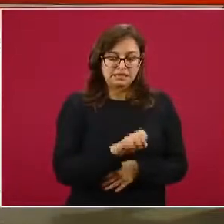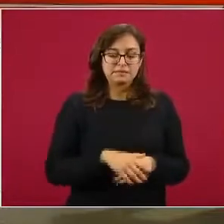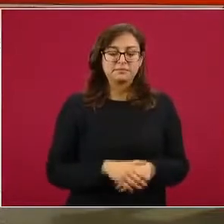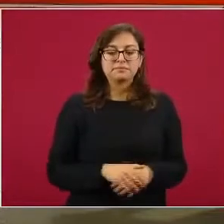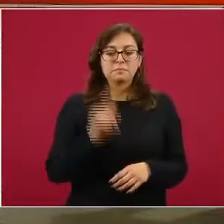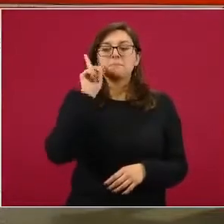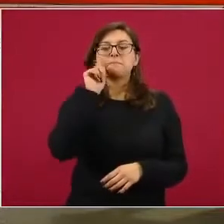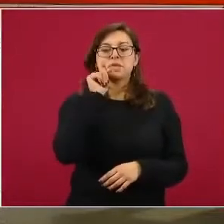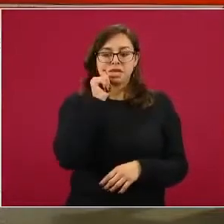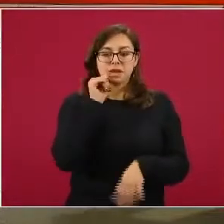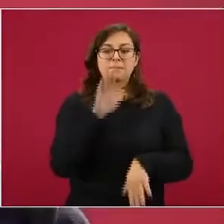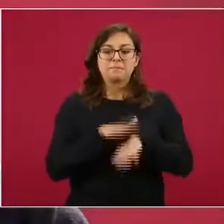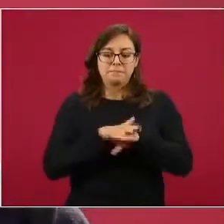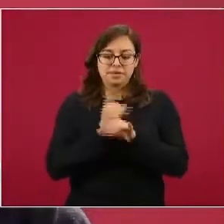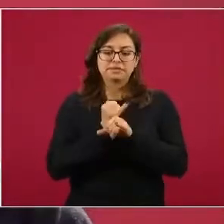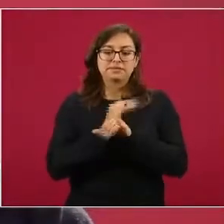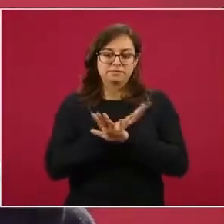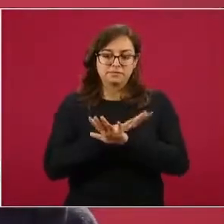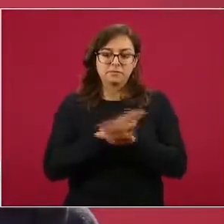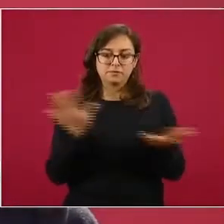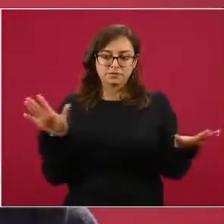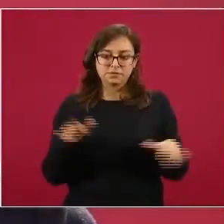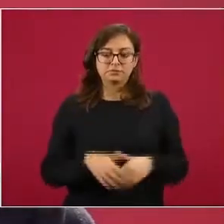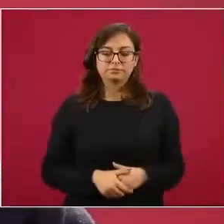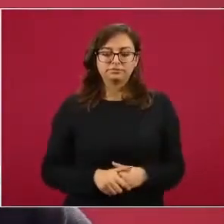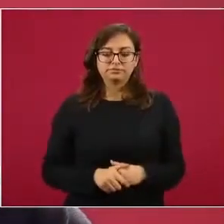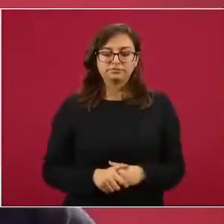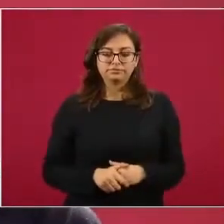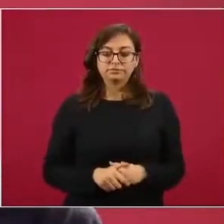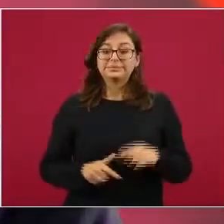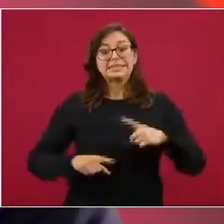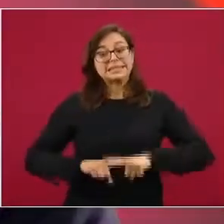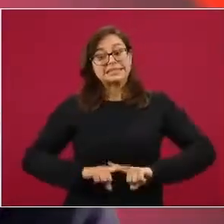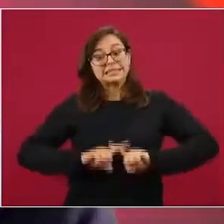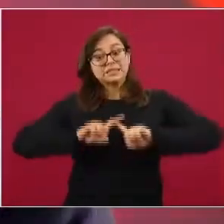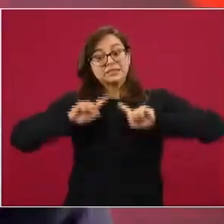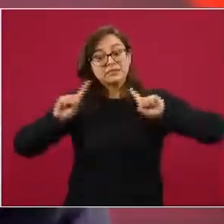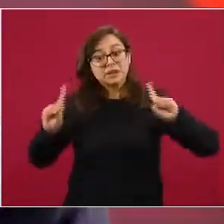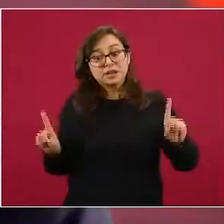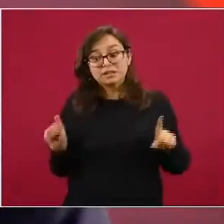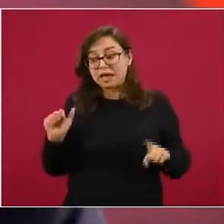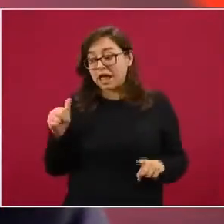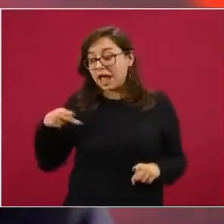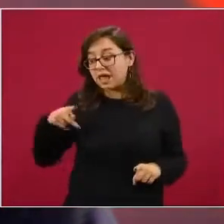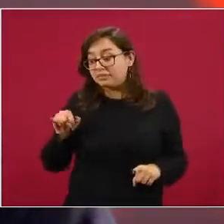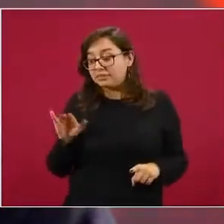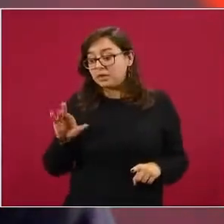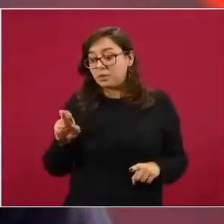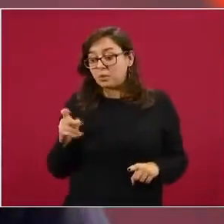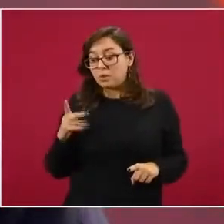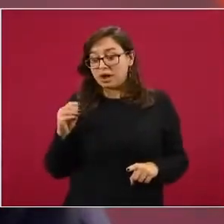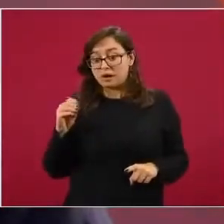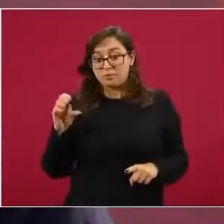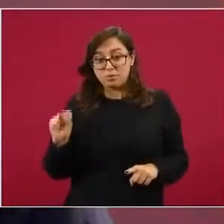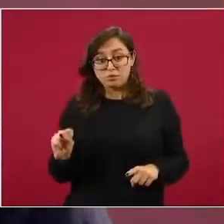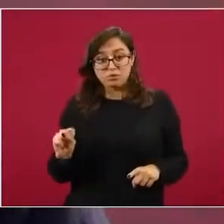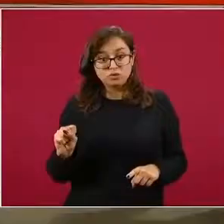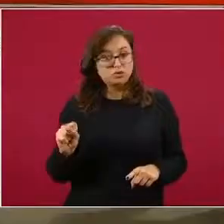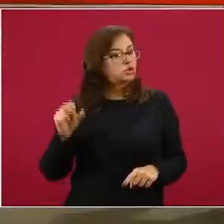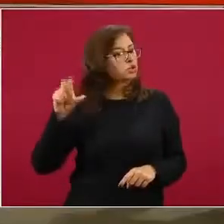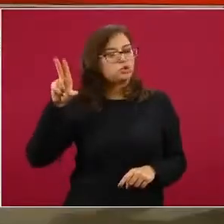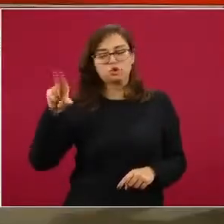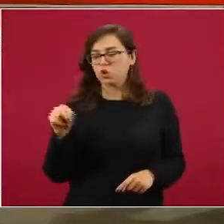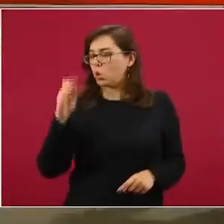Referencia. Mañana daremos los resultados distintas a pruebas de anticuerpos que la Secretaría de Salud